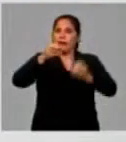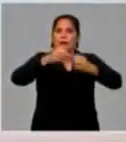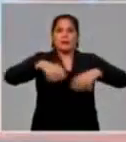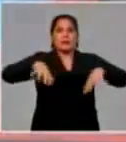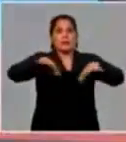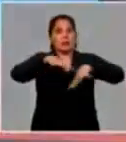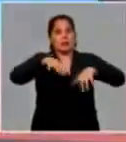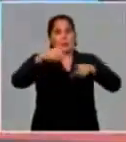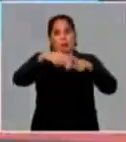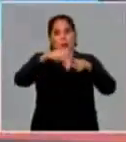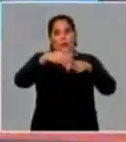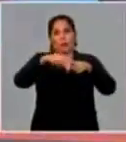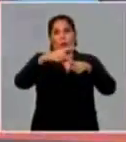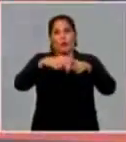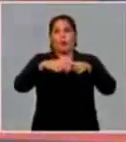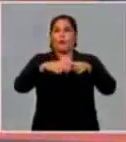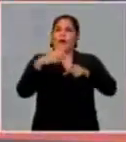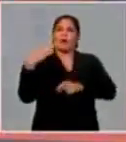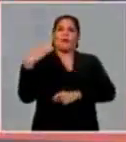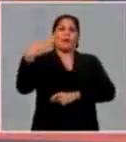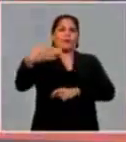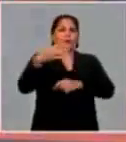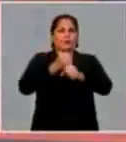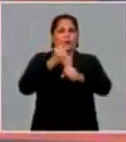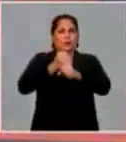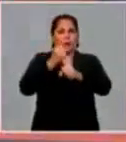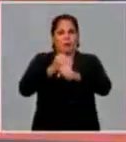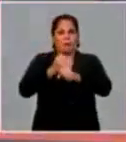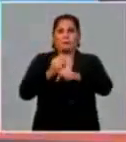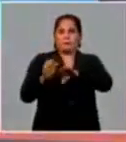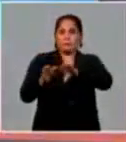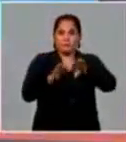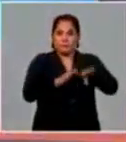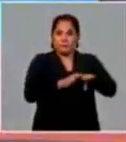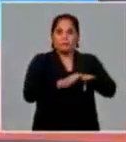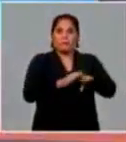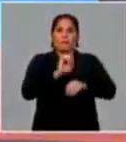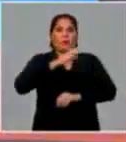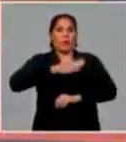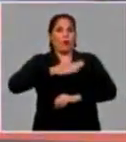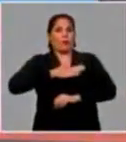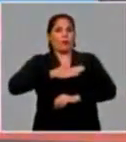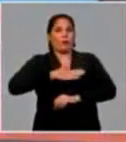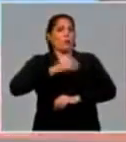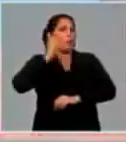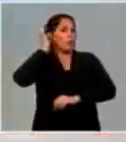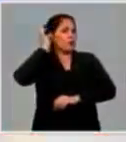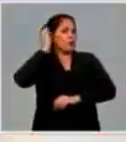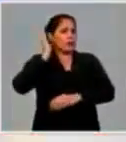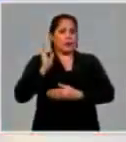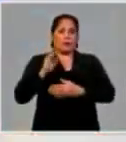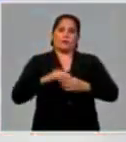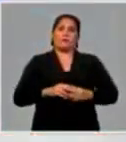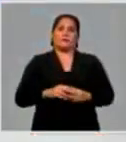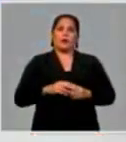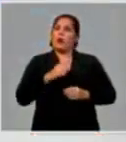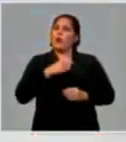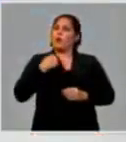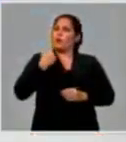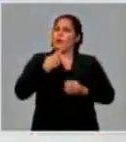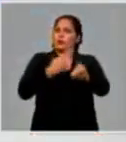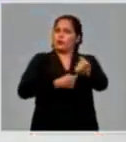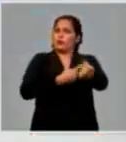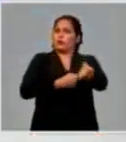situación y de las perspectivas. Y termino este primer momento con la opinión de Nacha, que dice, nos hemos